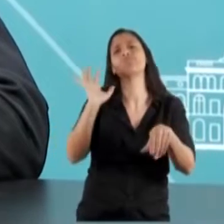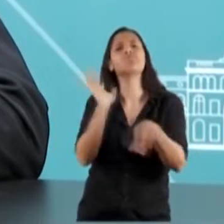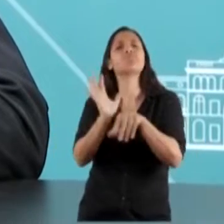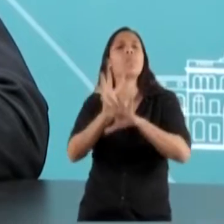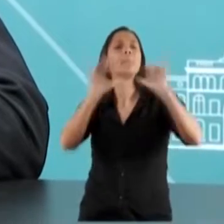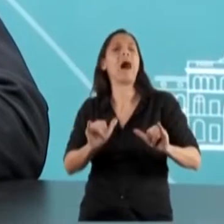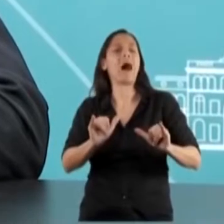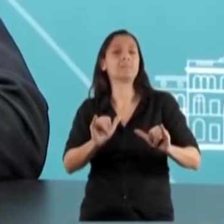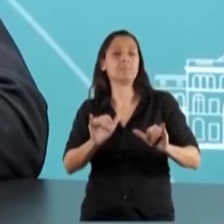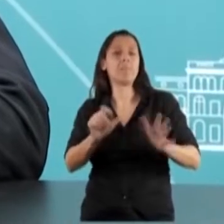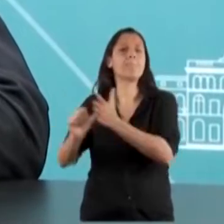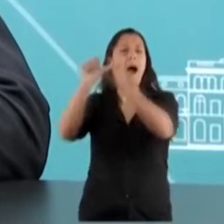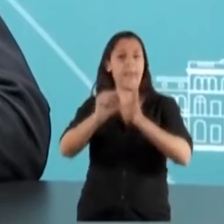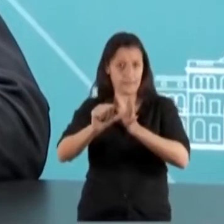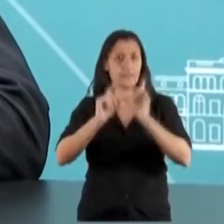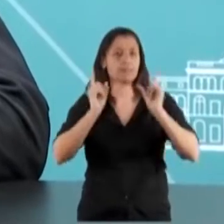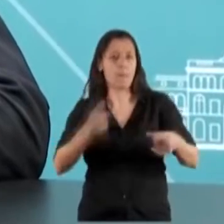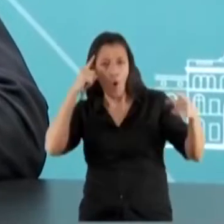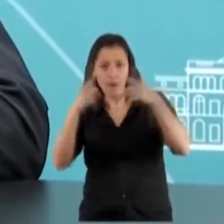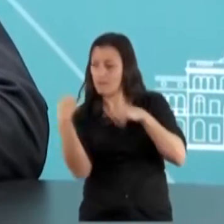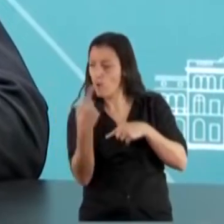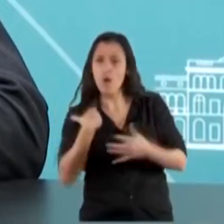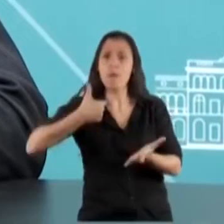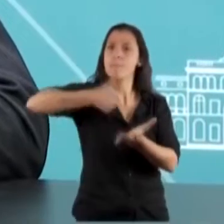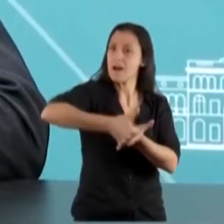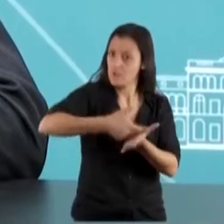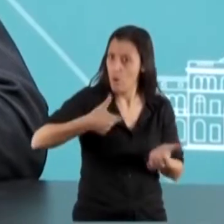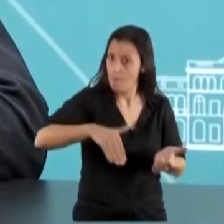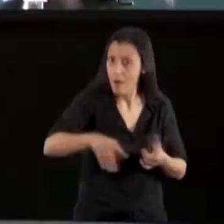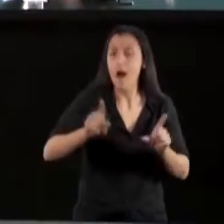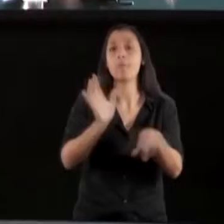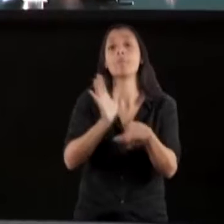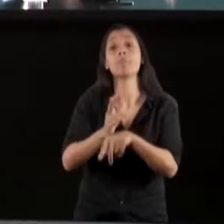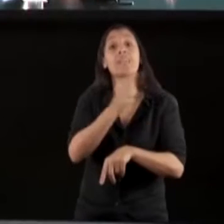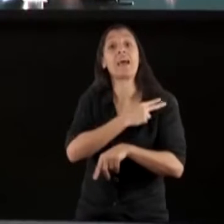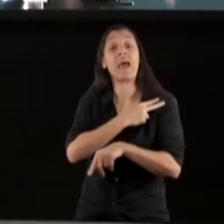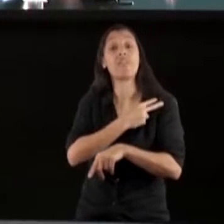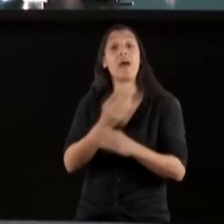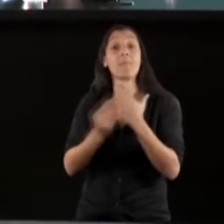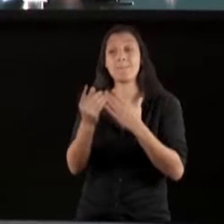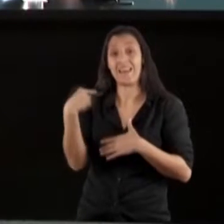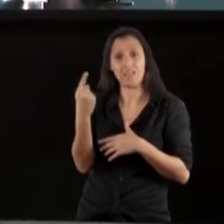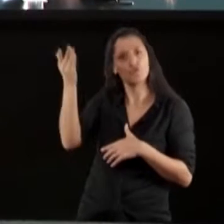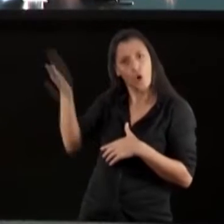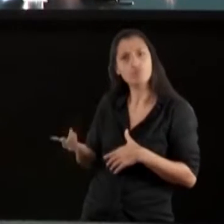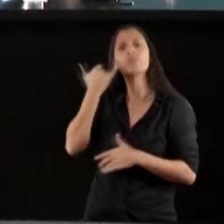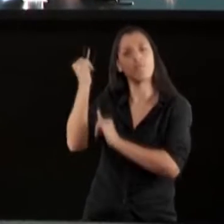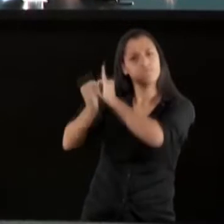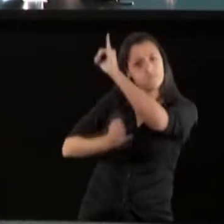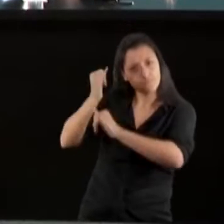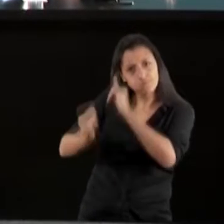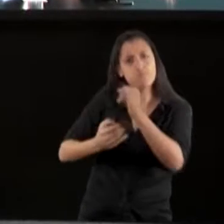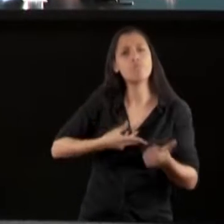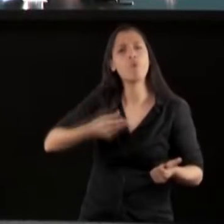oportunidades de inversión que ya las estamos viendo, que el Jefe de Gabinete ya viene detallando en distintas oportunidades,